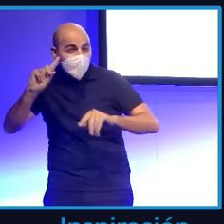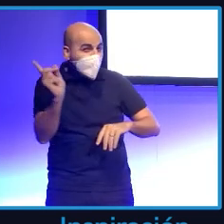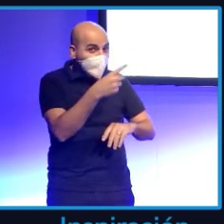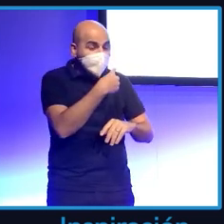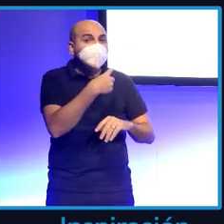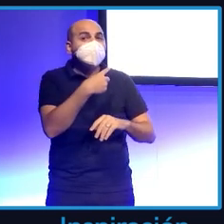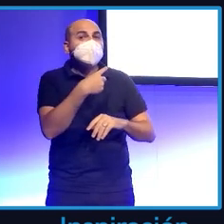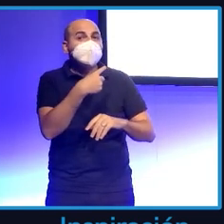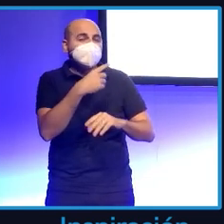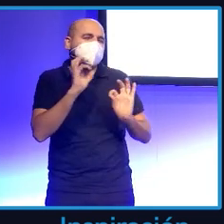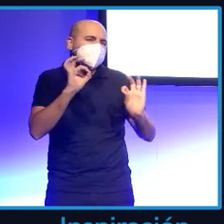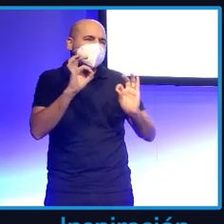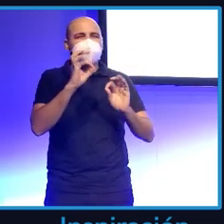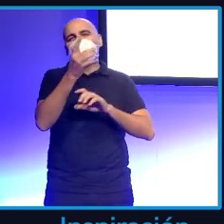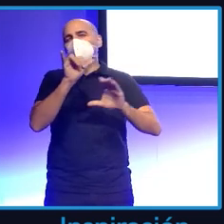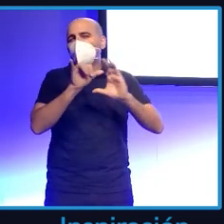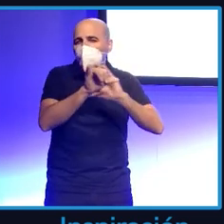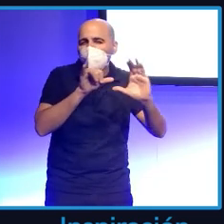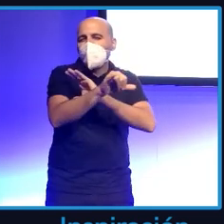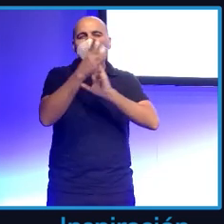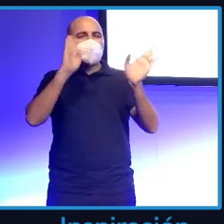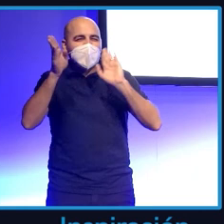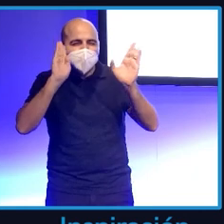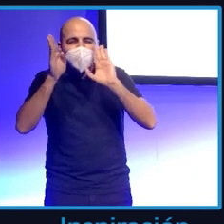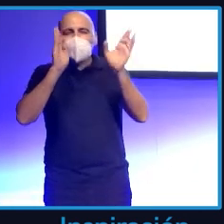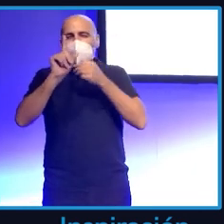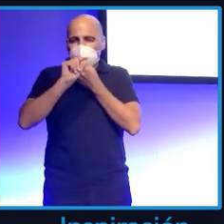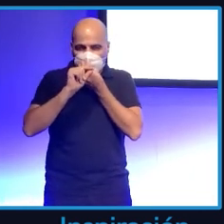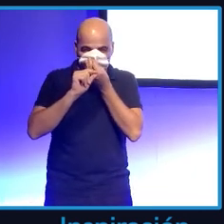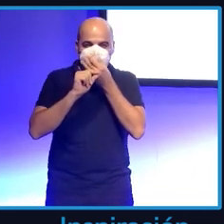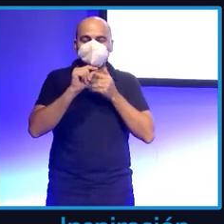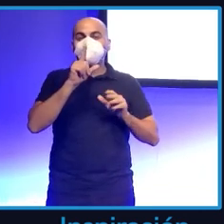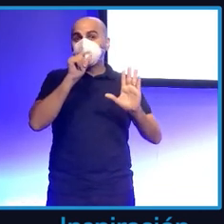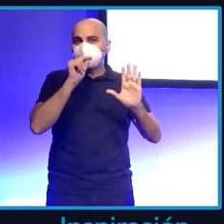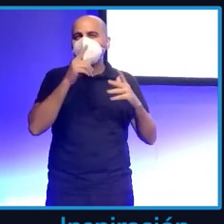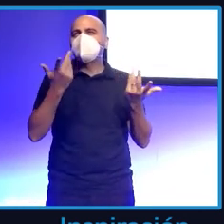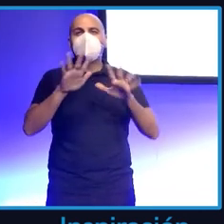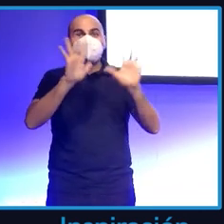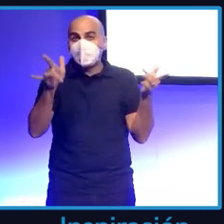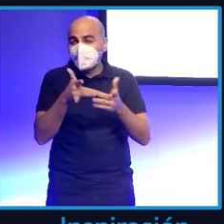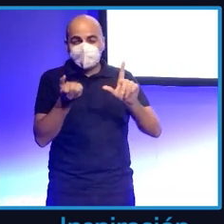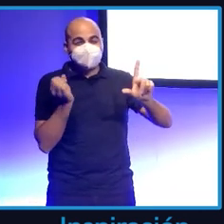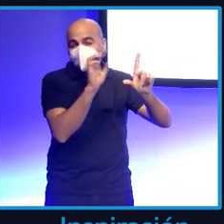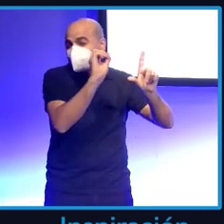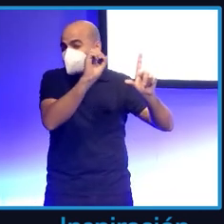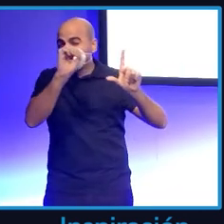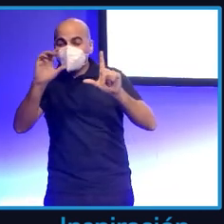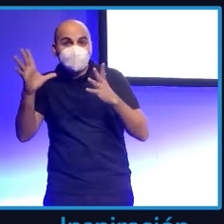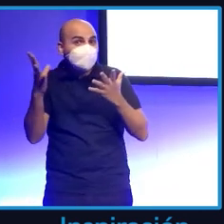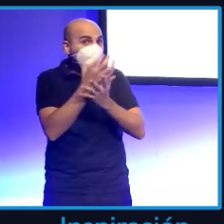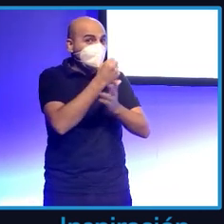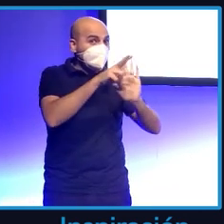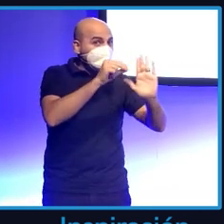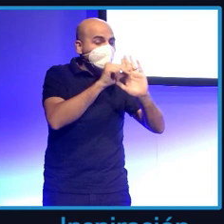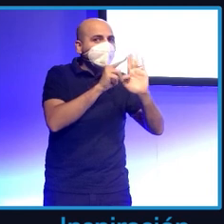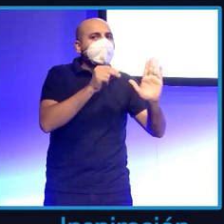que se publican en YouTube, en Facebook, en Twitter, en Internet, en general, en un montón de sitios y generamos